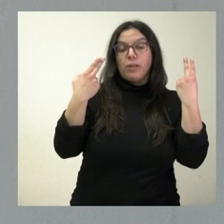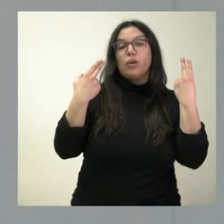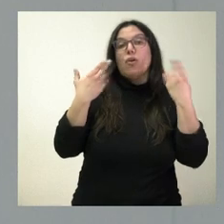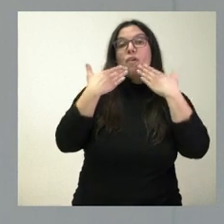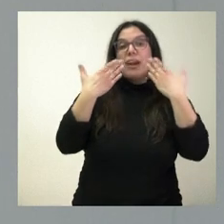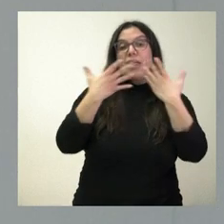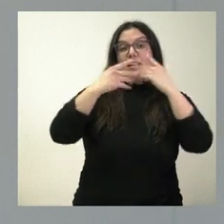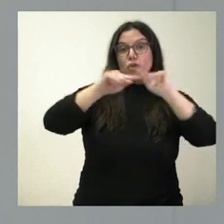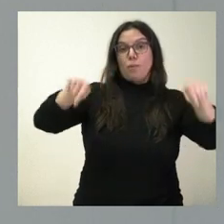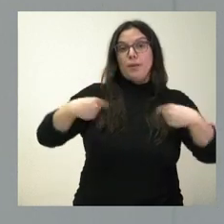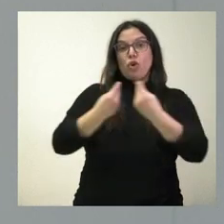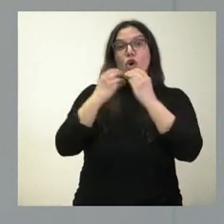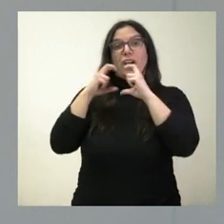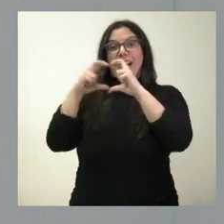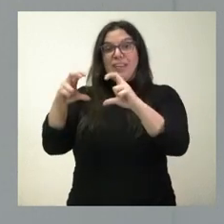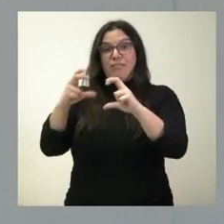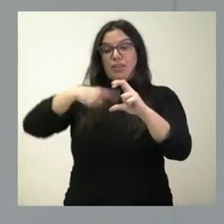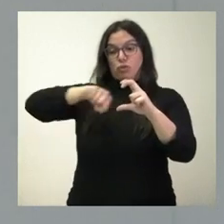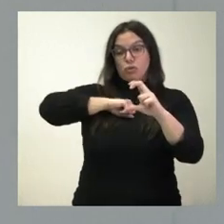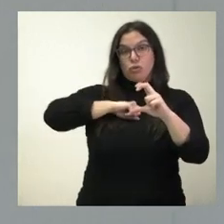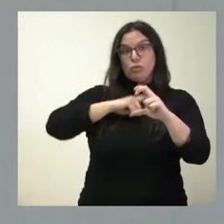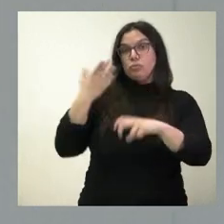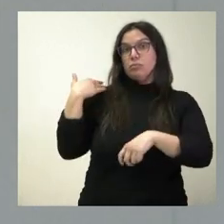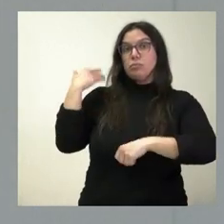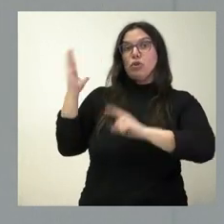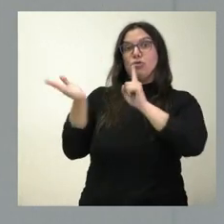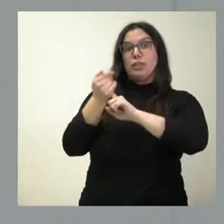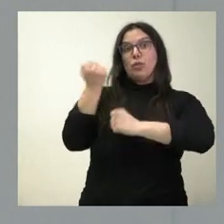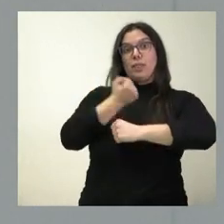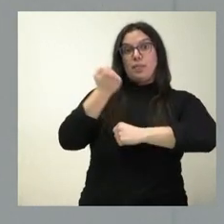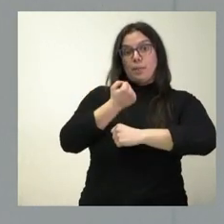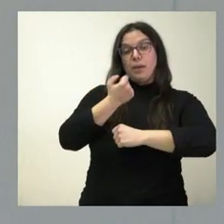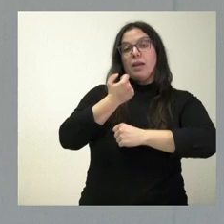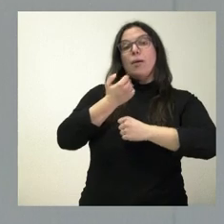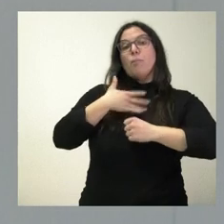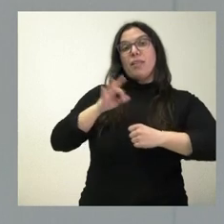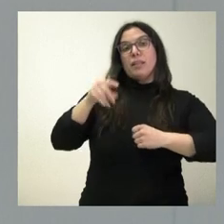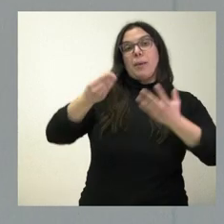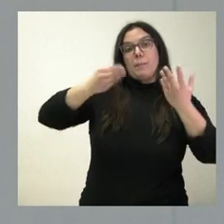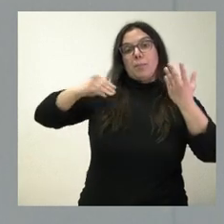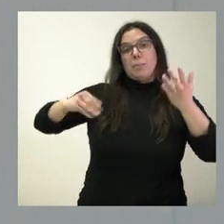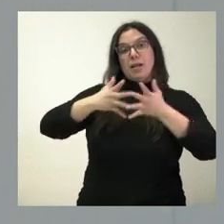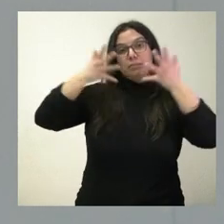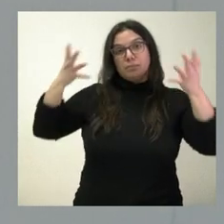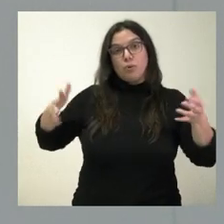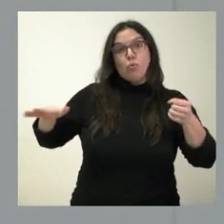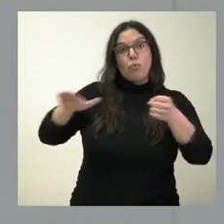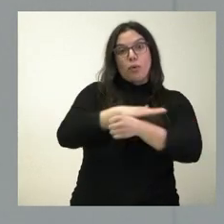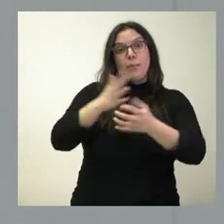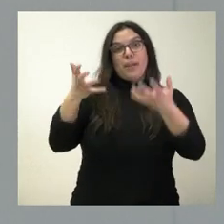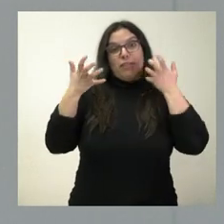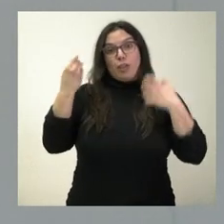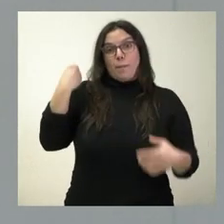por la Junta de Castilla y León a principios del mes de diciembre, podamos extender este mismo beneficio